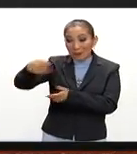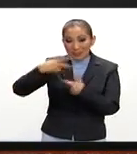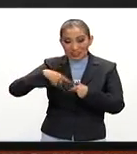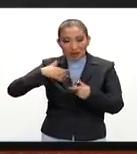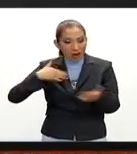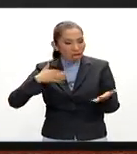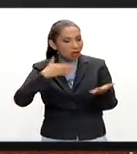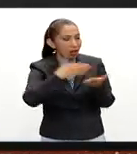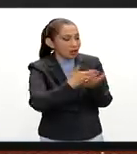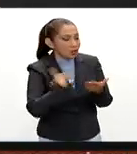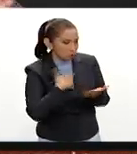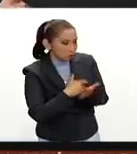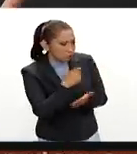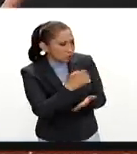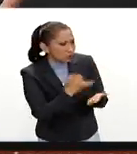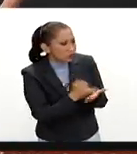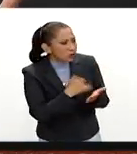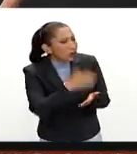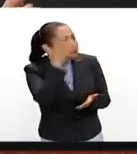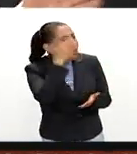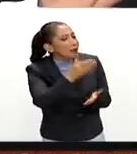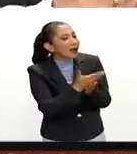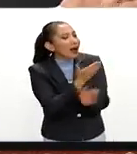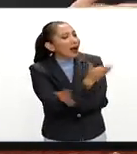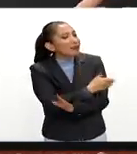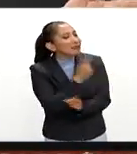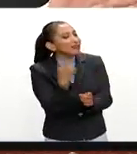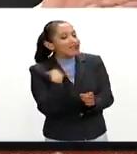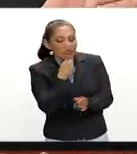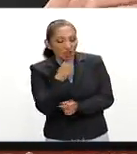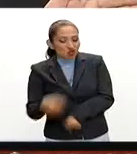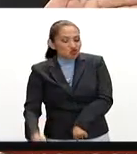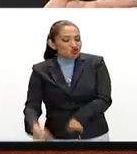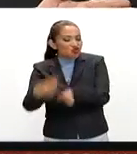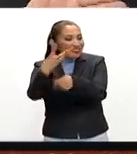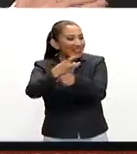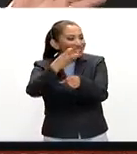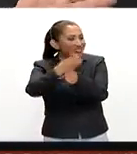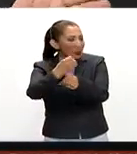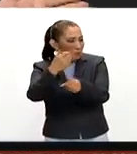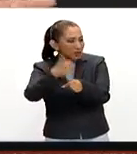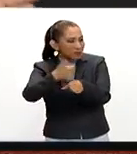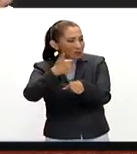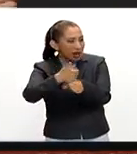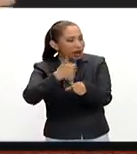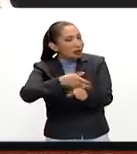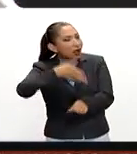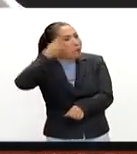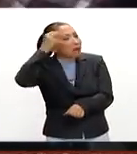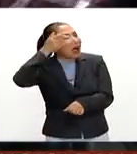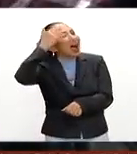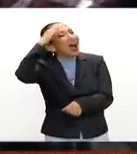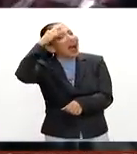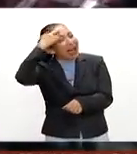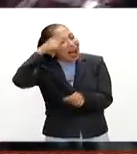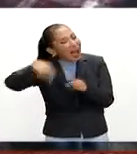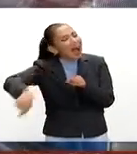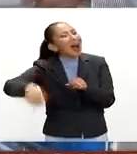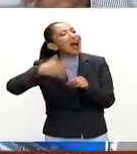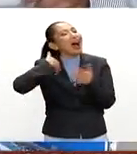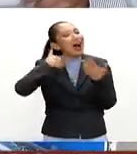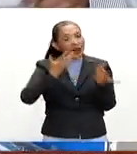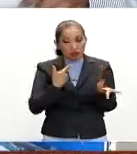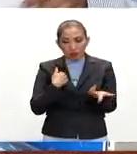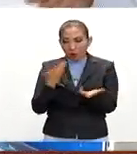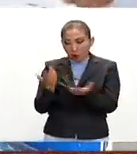cuando llega a ser contribuyente llega con un conocimiento previo si desde niño desde tercero de primaria yo logré hacer en ellos una